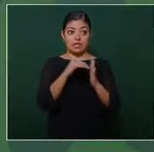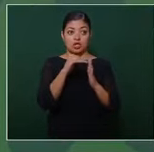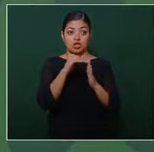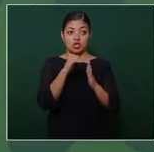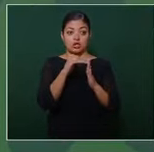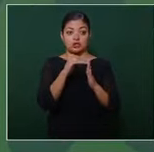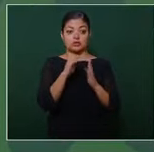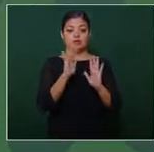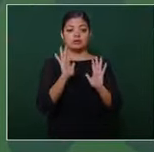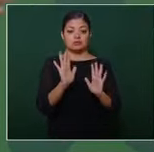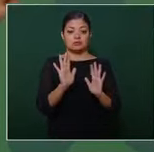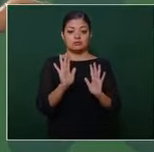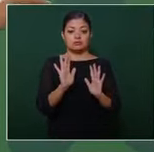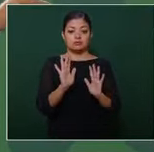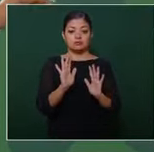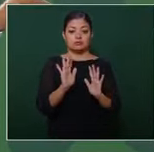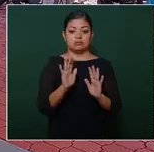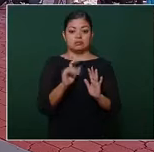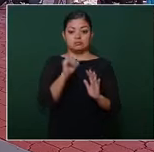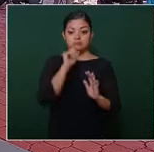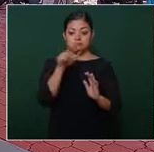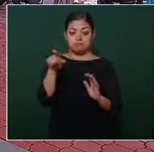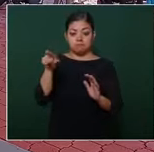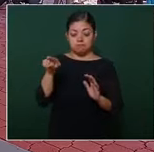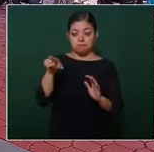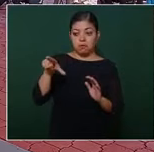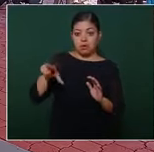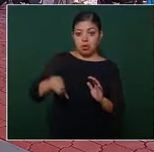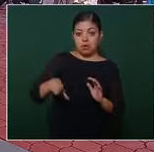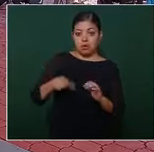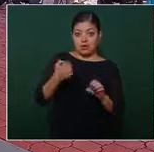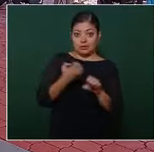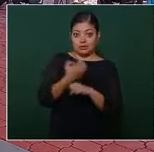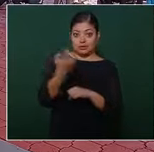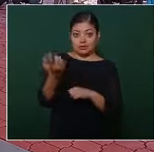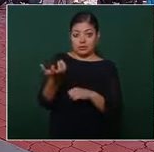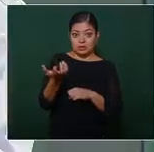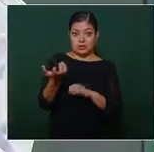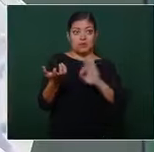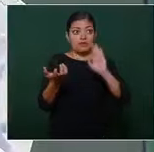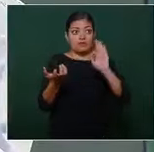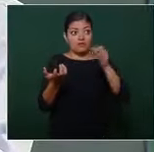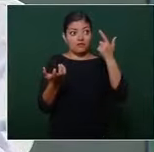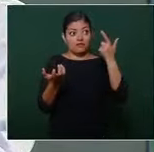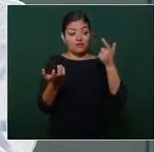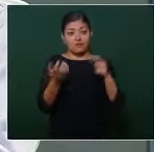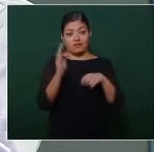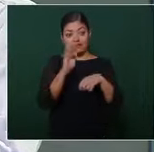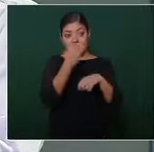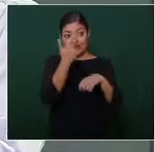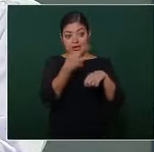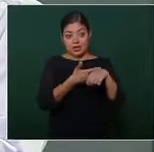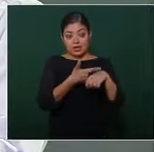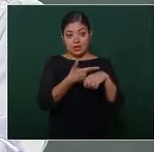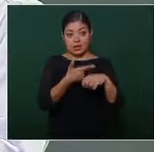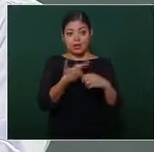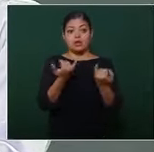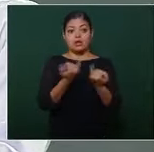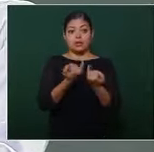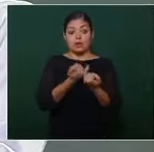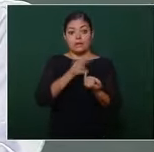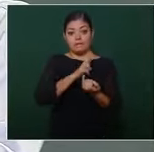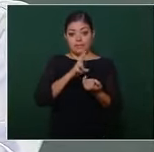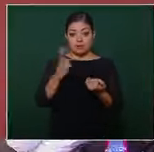que aporta el gobierno del estado aporta el gobierno federal y aporta el sector